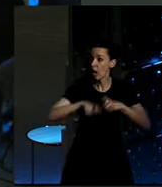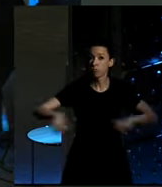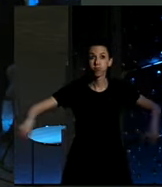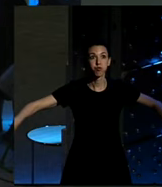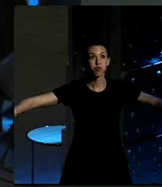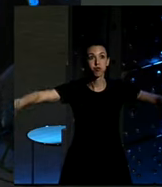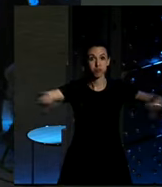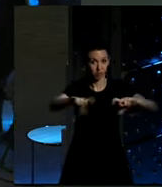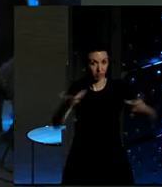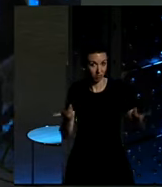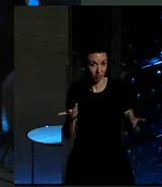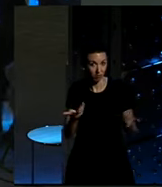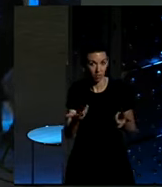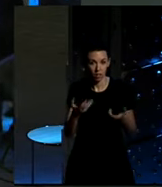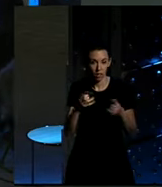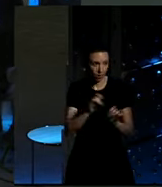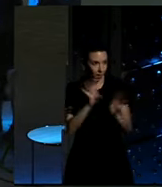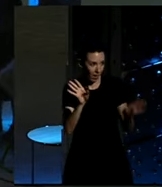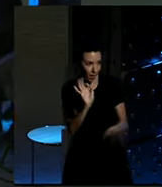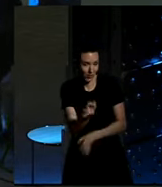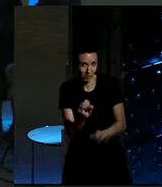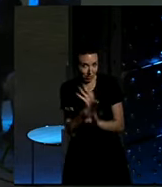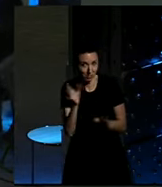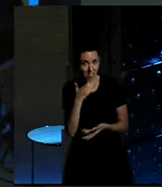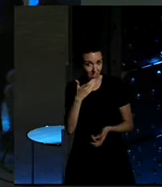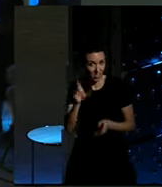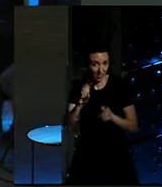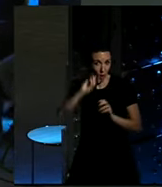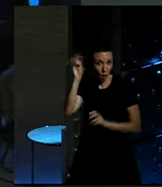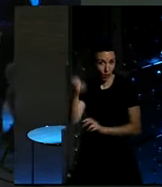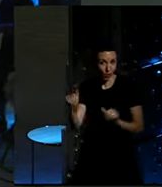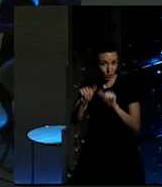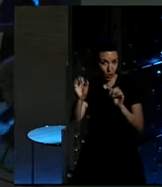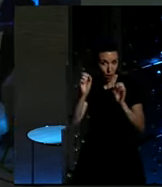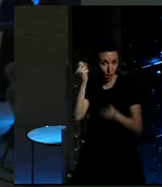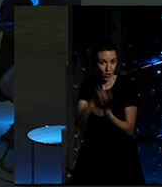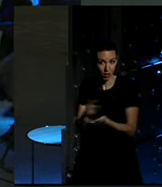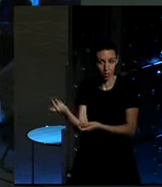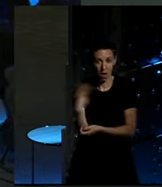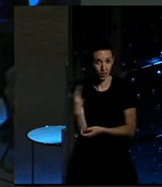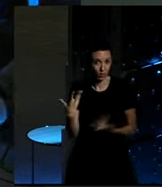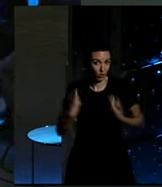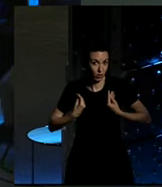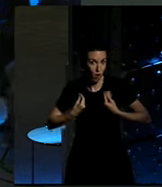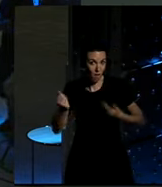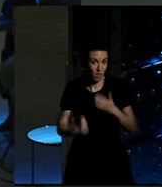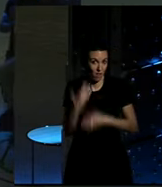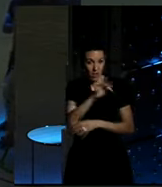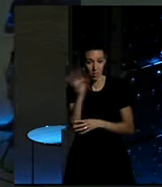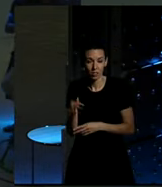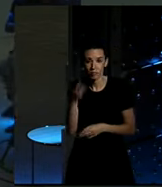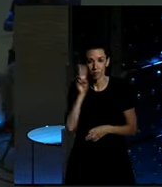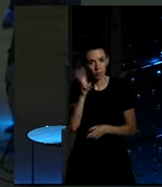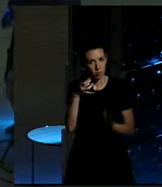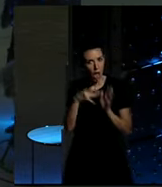pegaditos todo el rato, Por supuesto. Eso va ser otro gran reto para nosotros, yo creo. La verdad es que la calidad de la